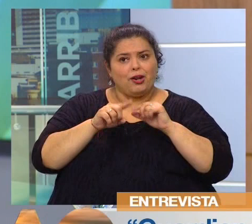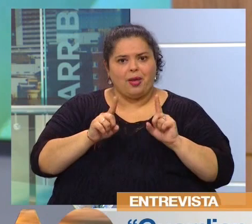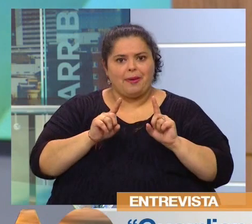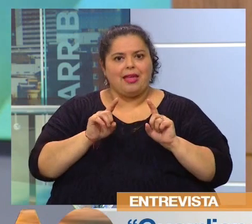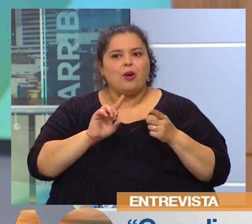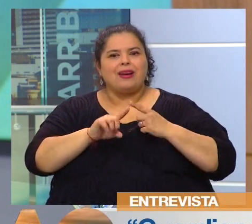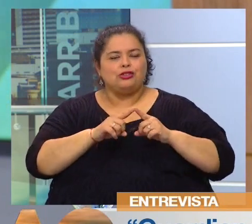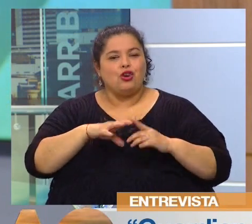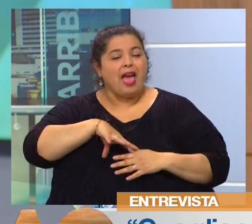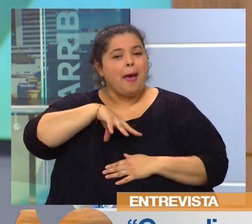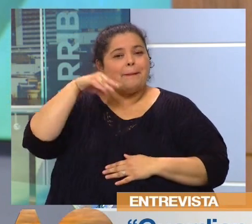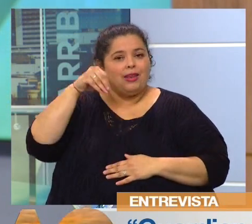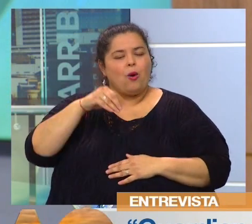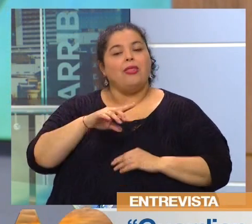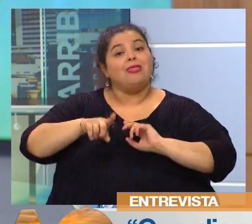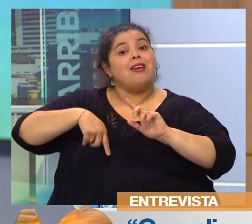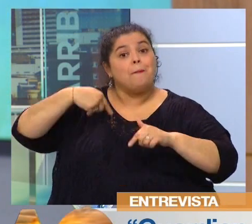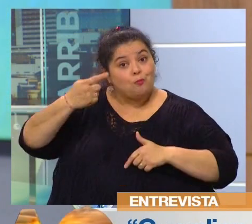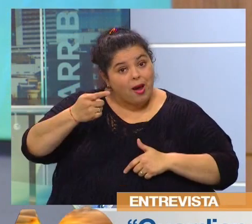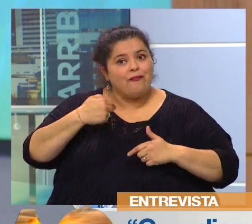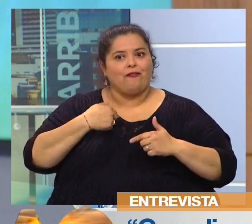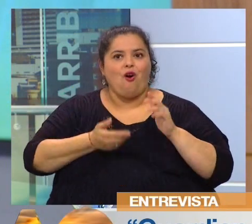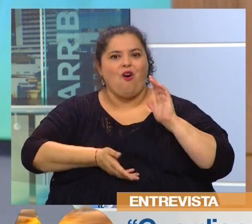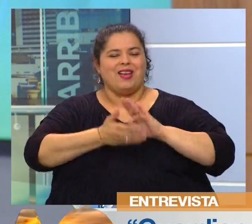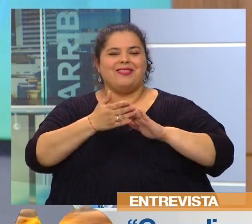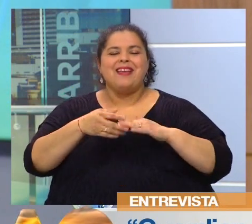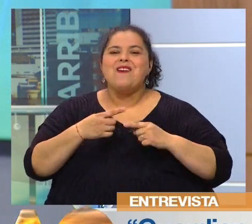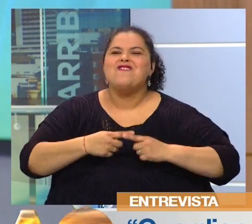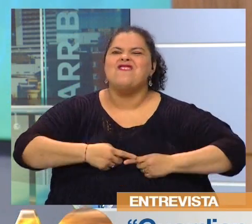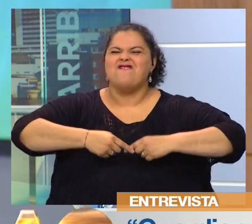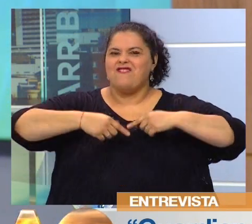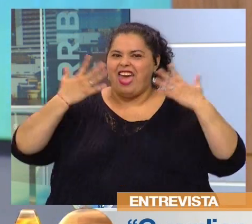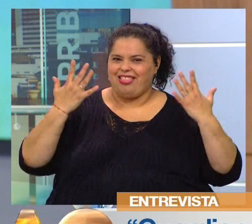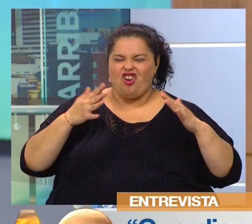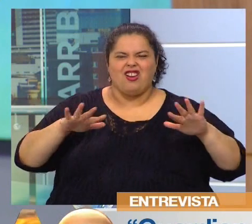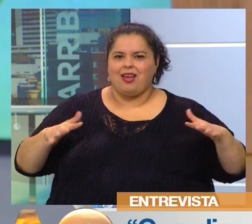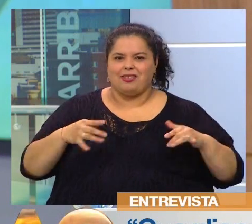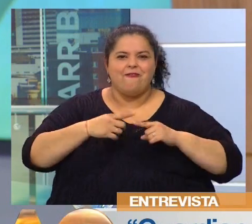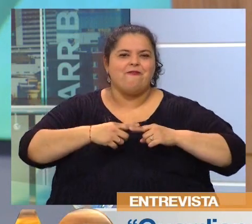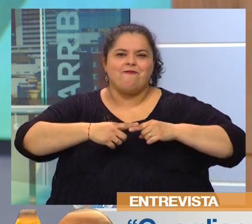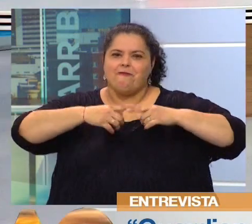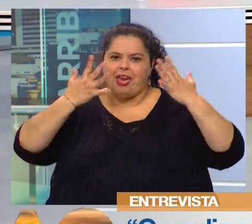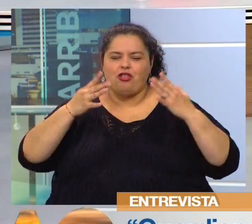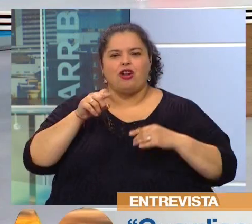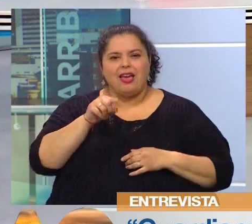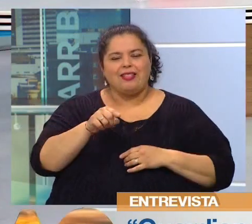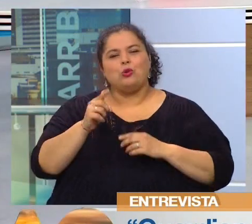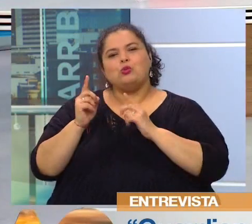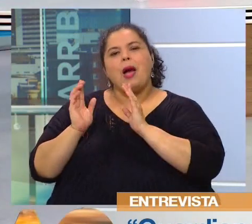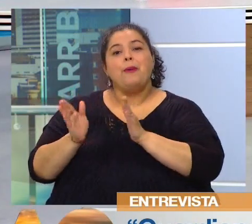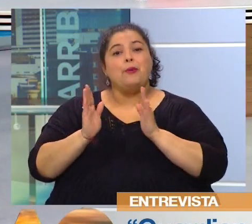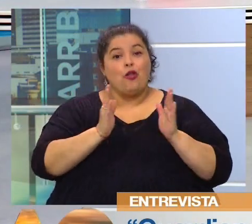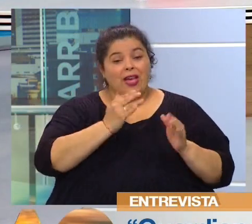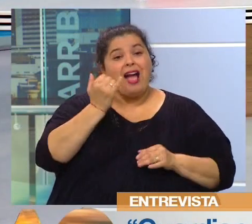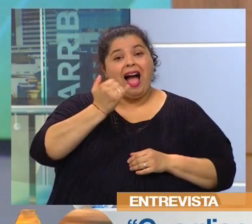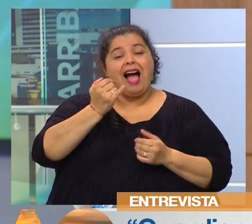Después voy a estar en el Fiestón. El Fiestón es la biblioteca de Shangri-La, que es gigante,